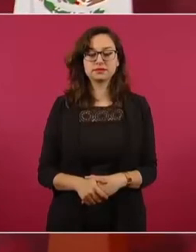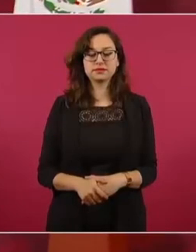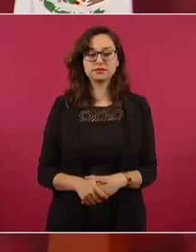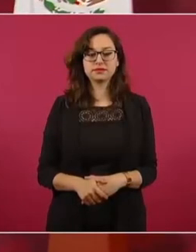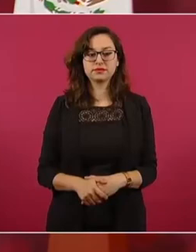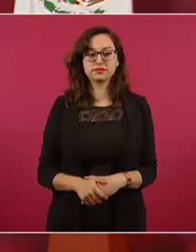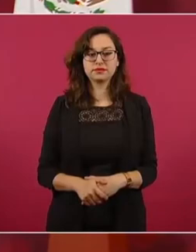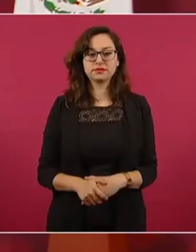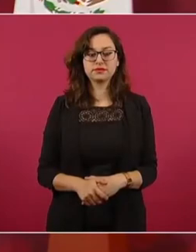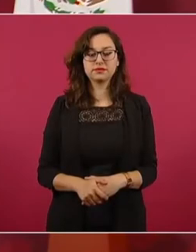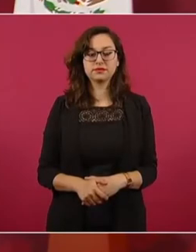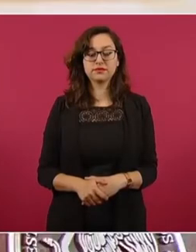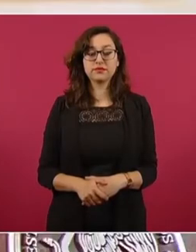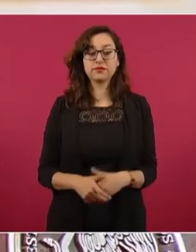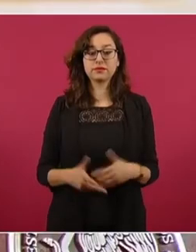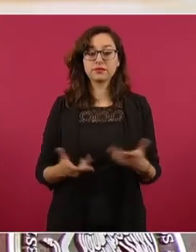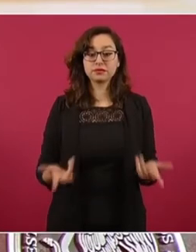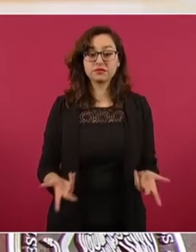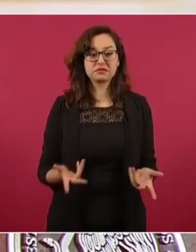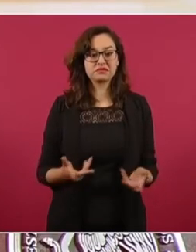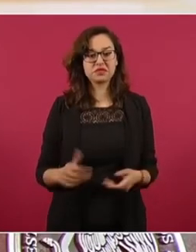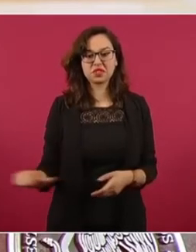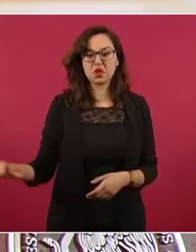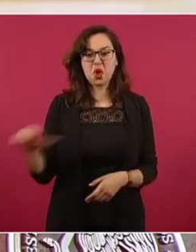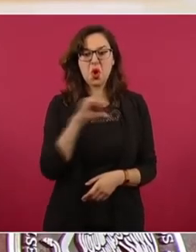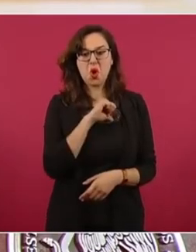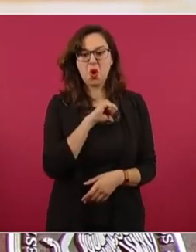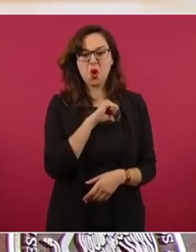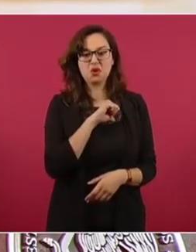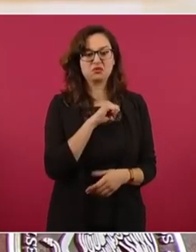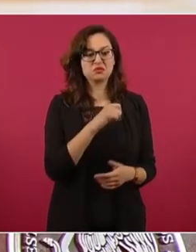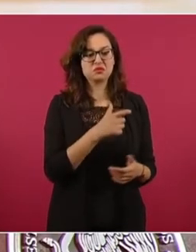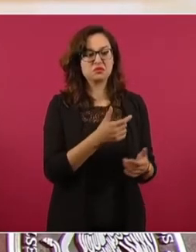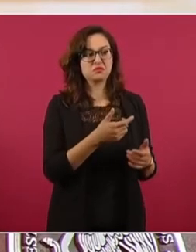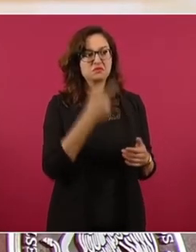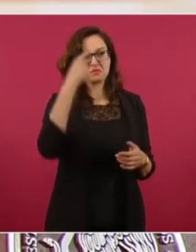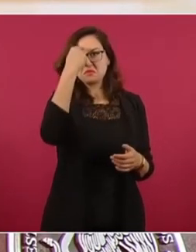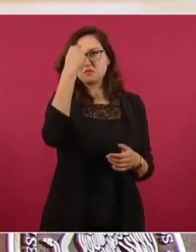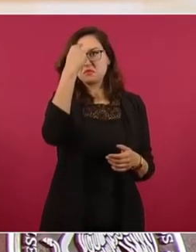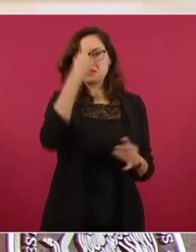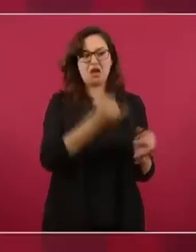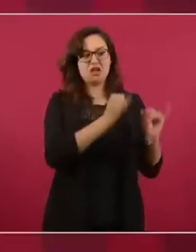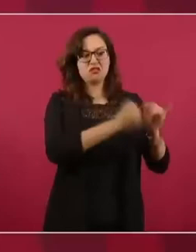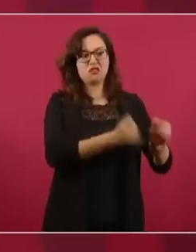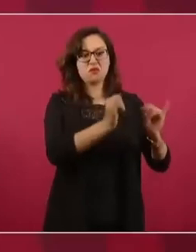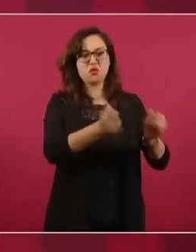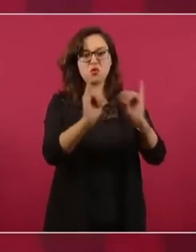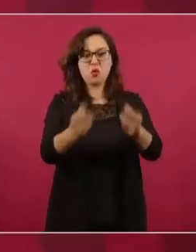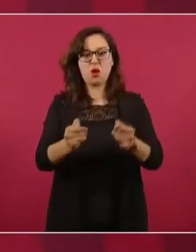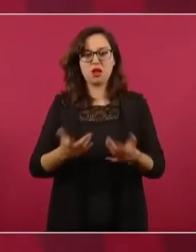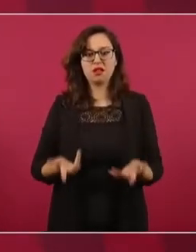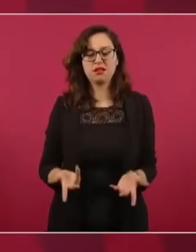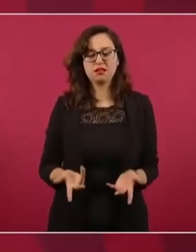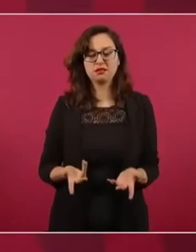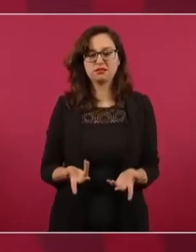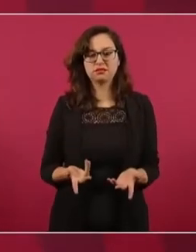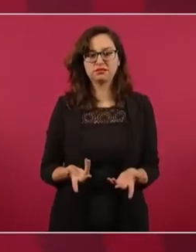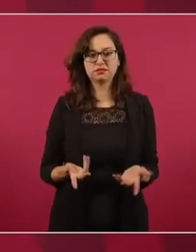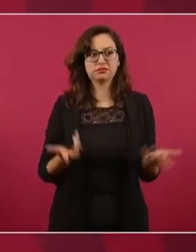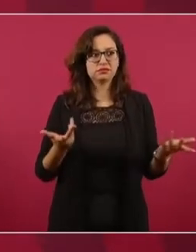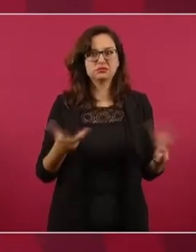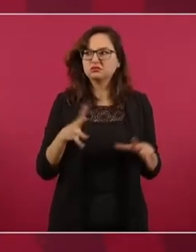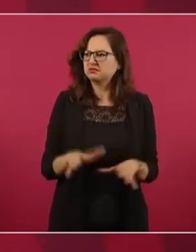Repito, individualistas, sin